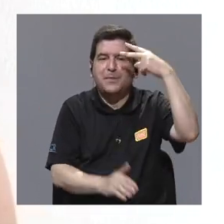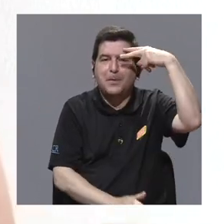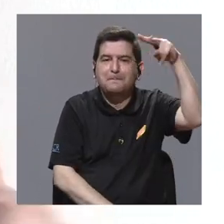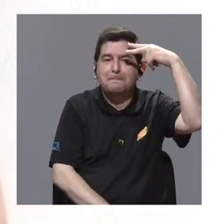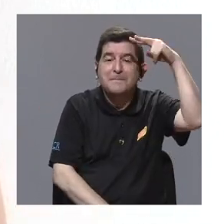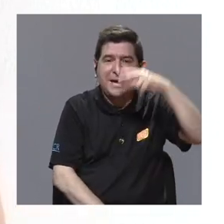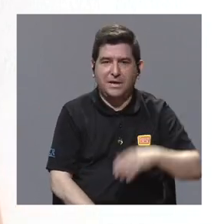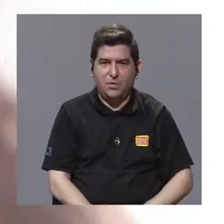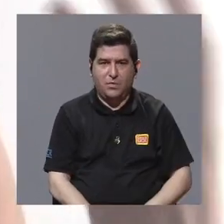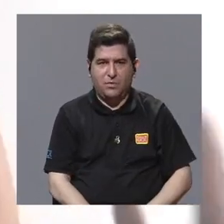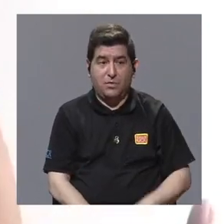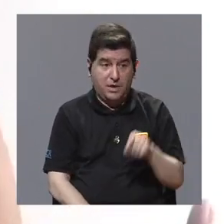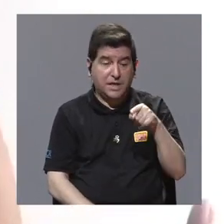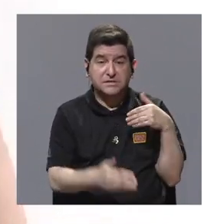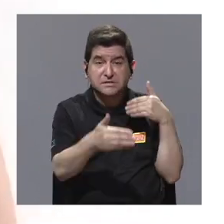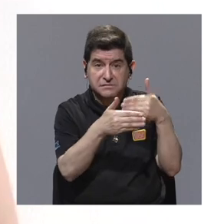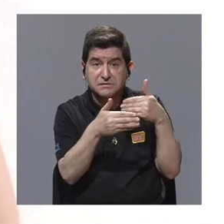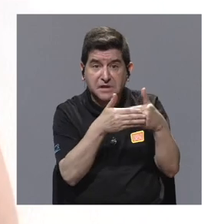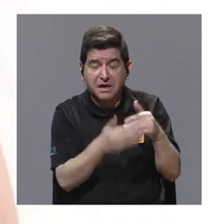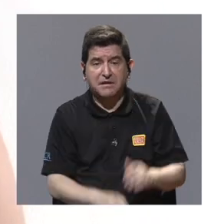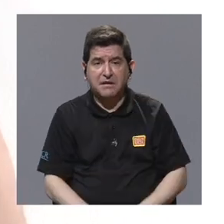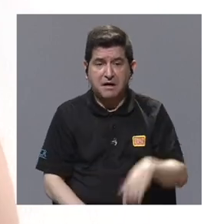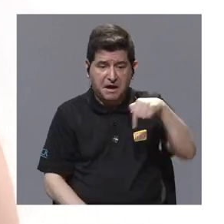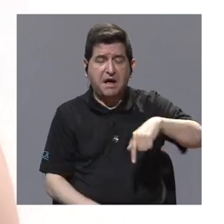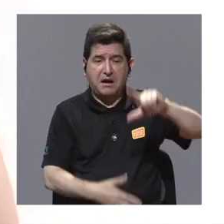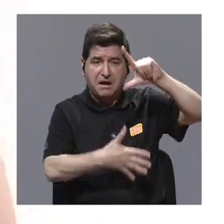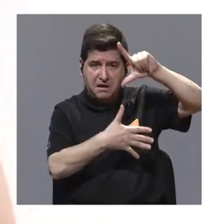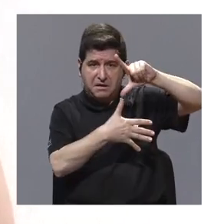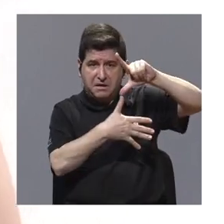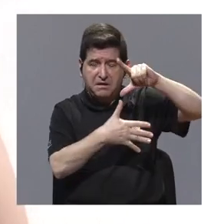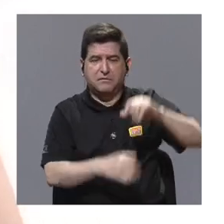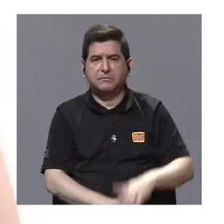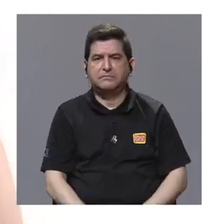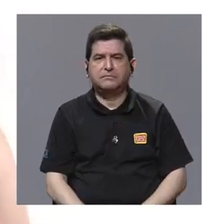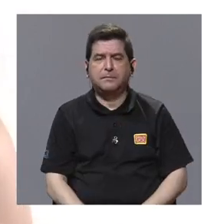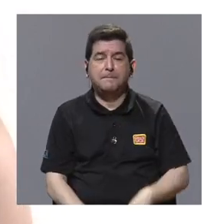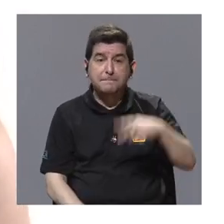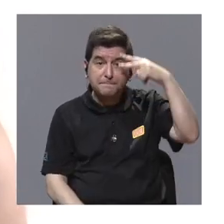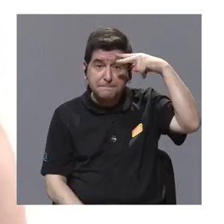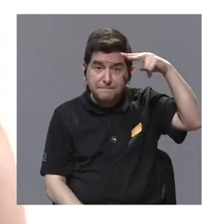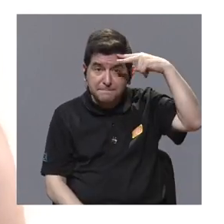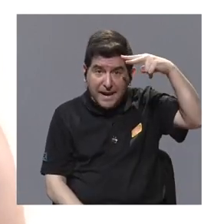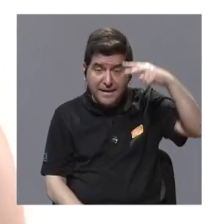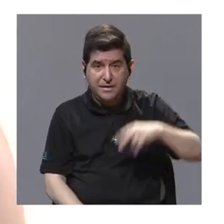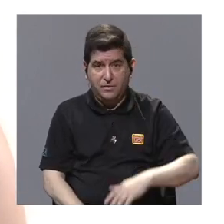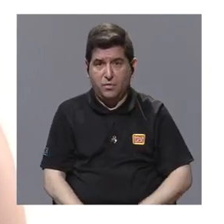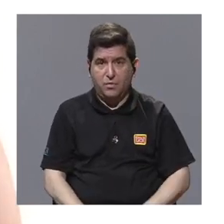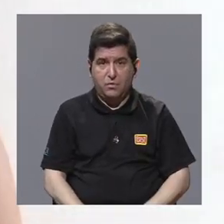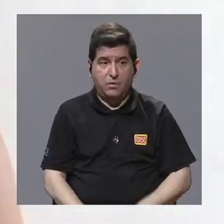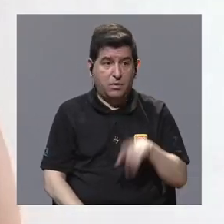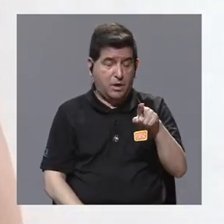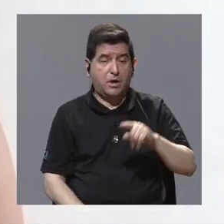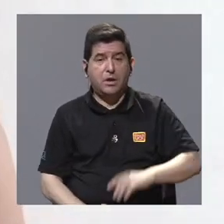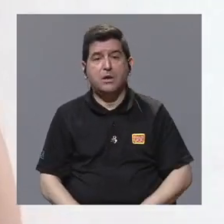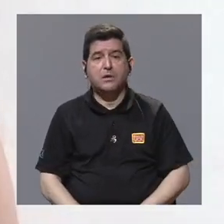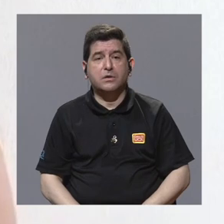de México porque es un ejemplo muy cercano, pertenece a América Latina y resulta que México acudió